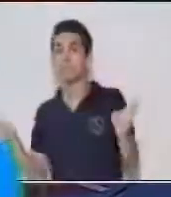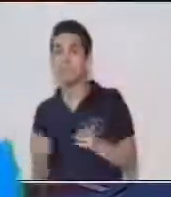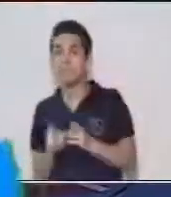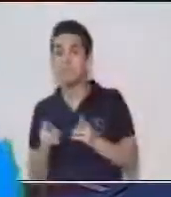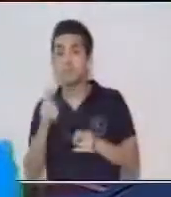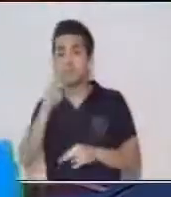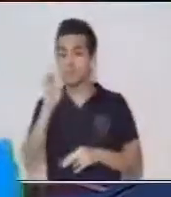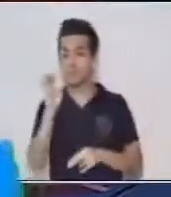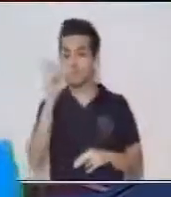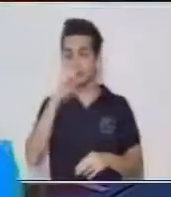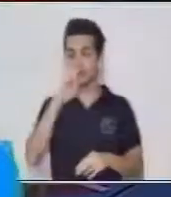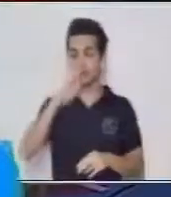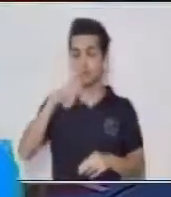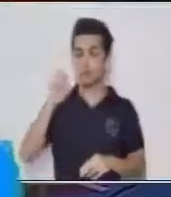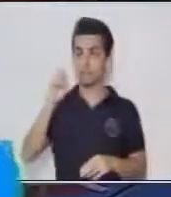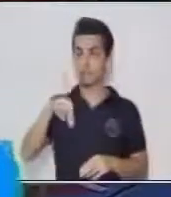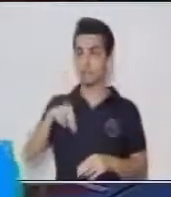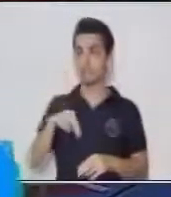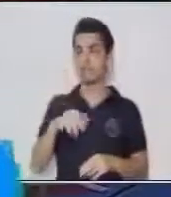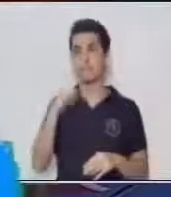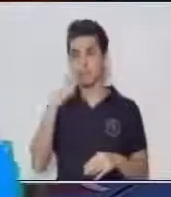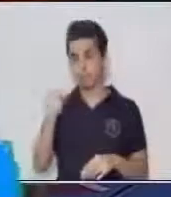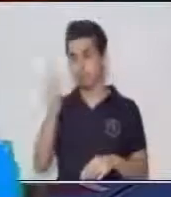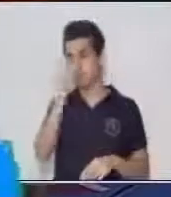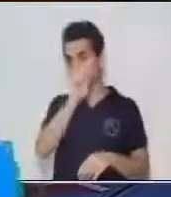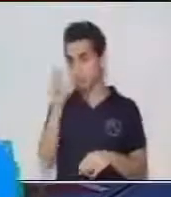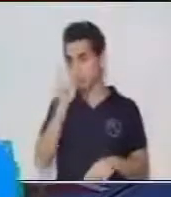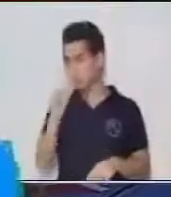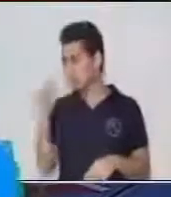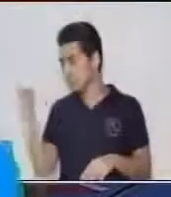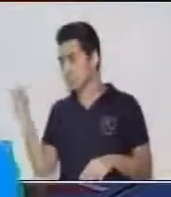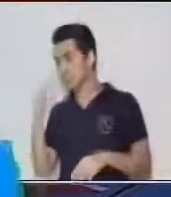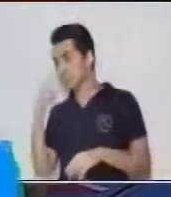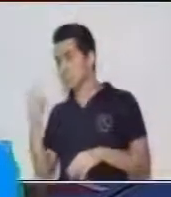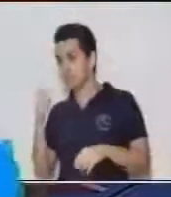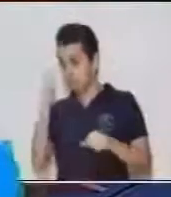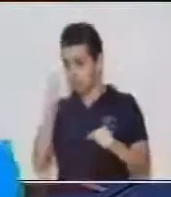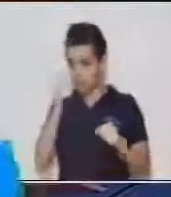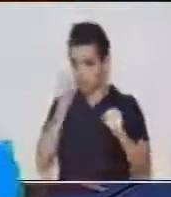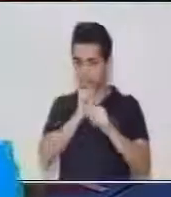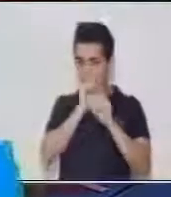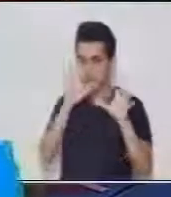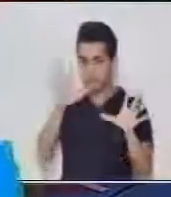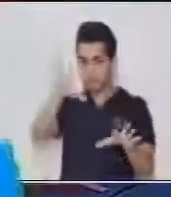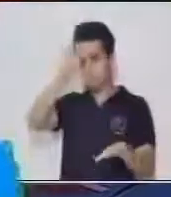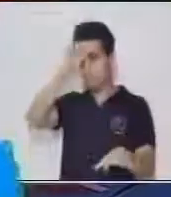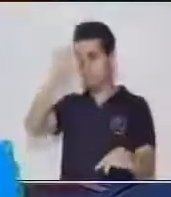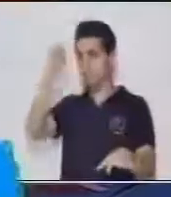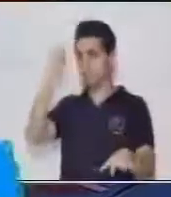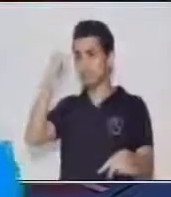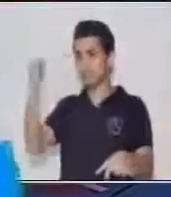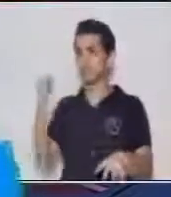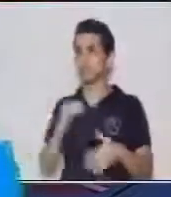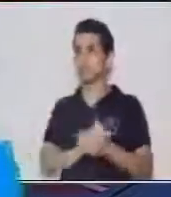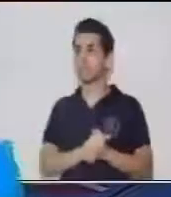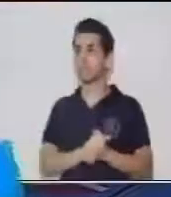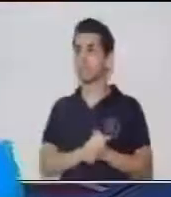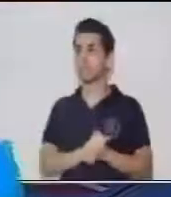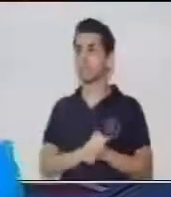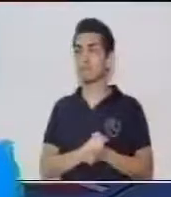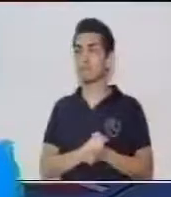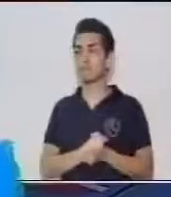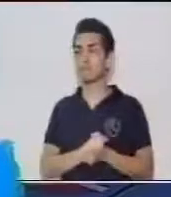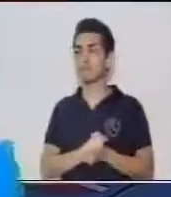repasar nuevamente el subrayado para que tengamos esa idea y si nos hacen falta algunas palabras,